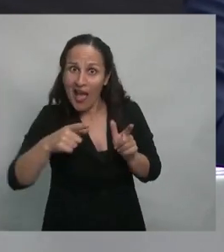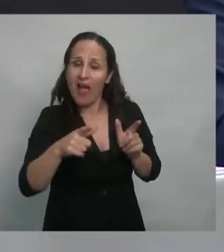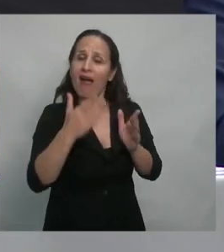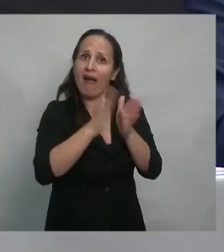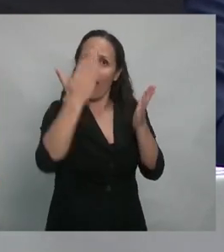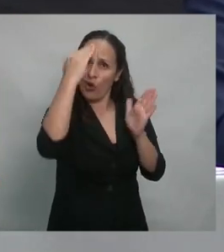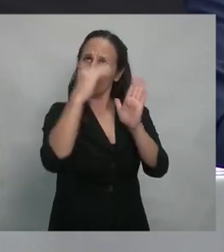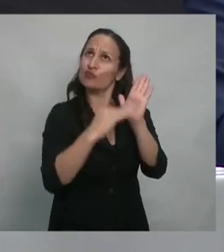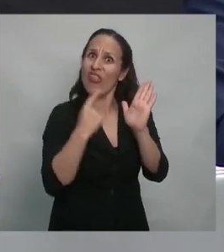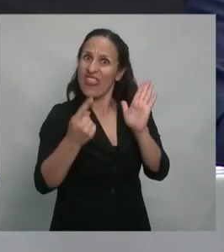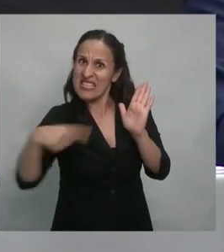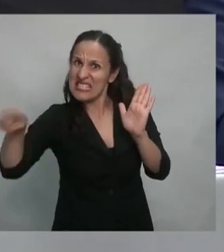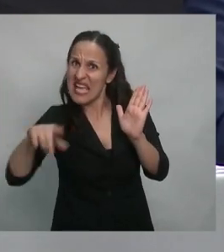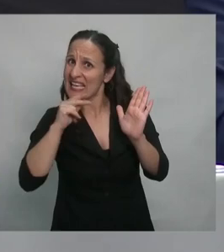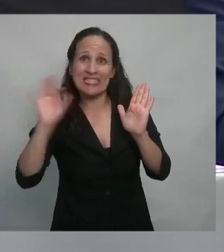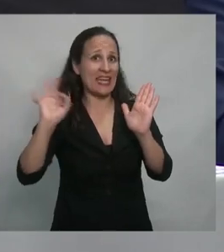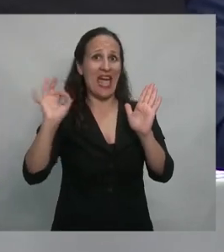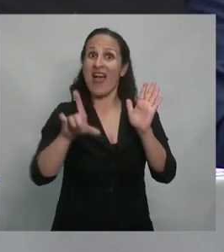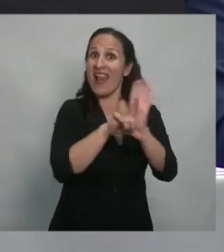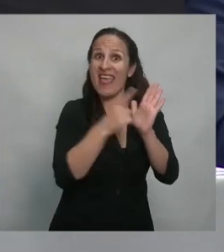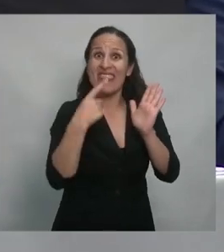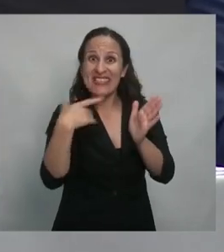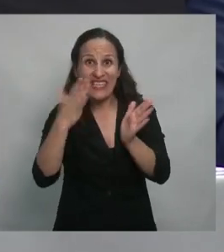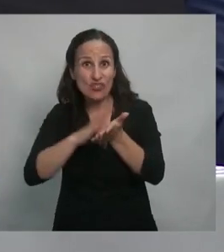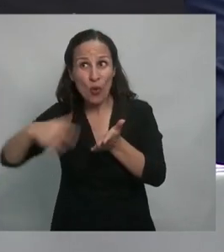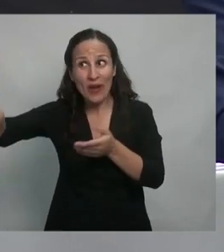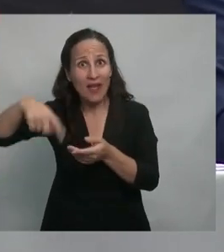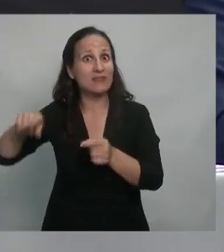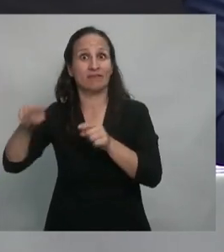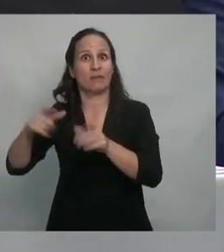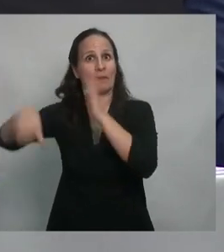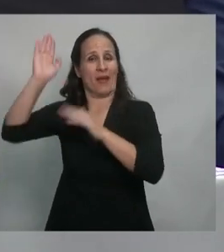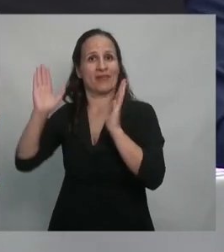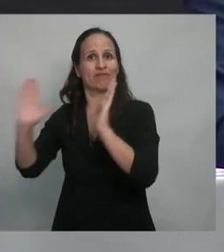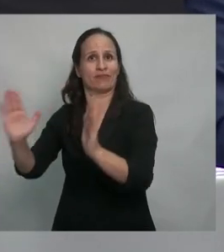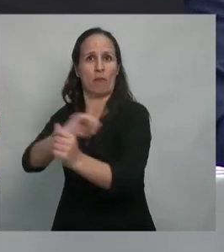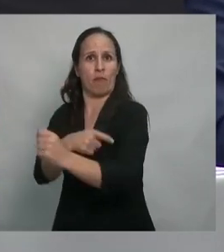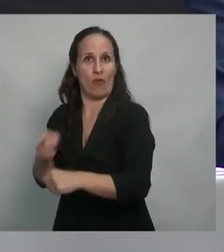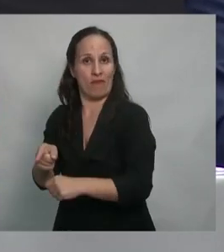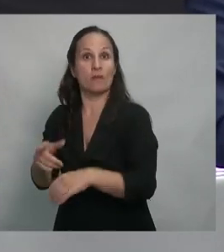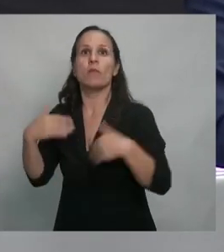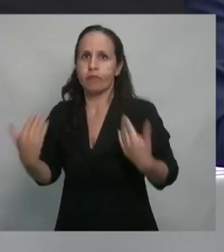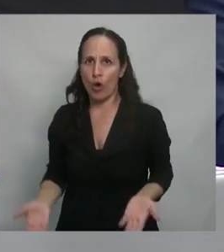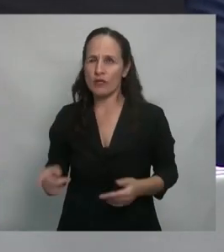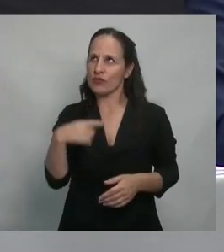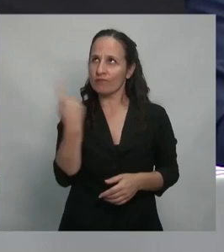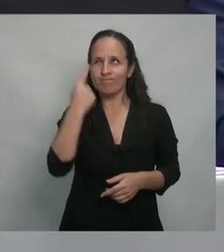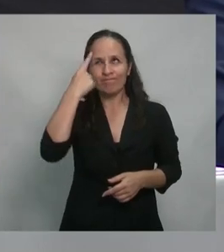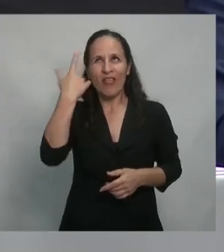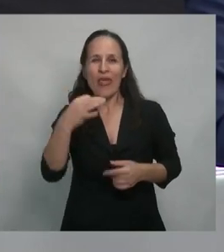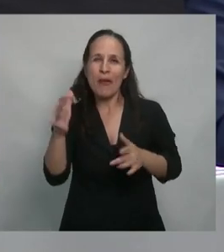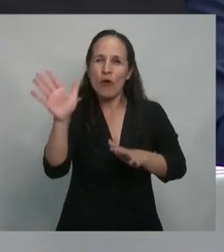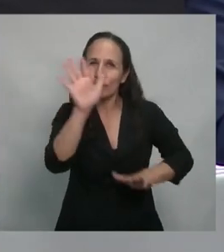ni en ninguna ley. Por eso es imprescindible darse una nueva arquitectura